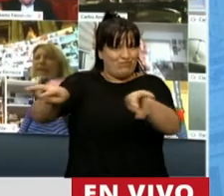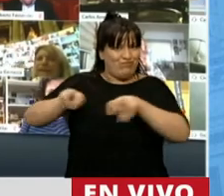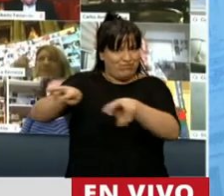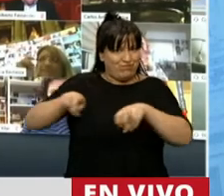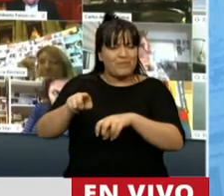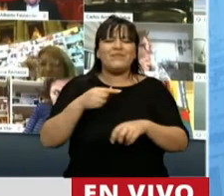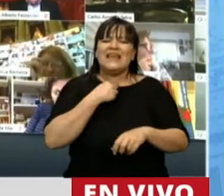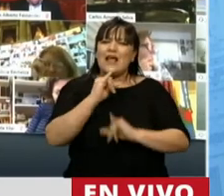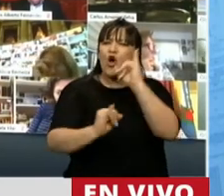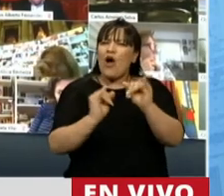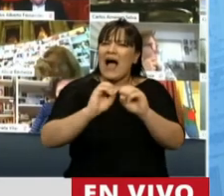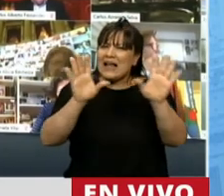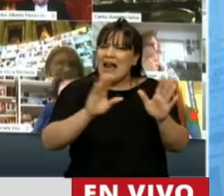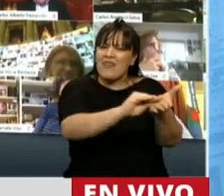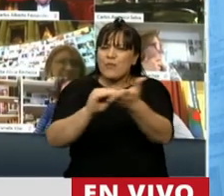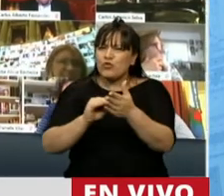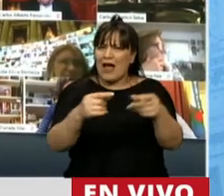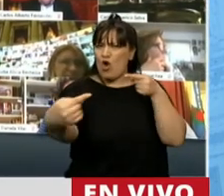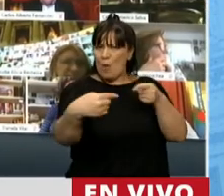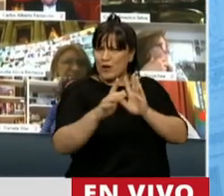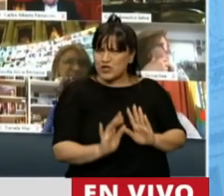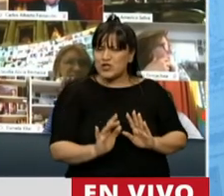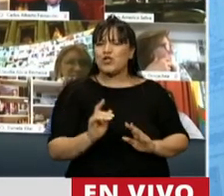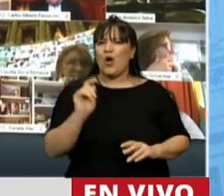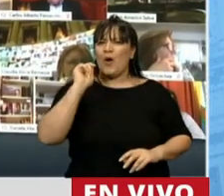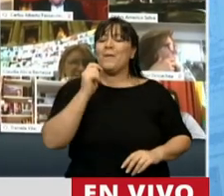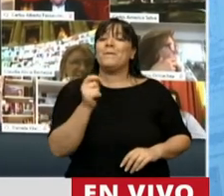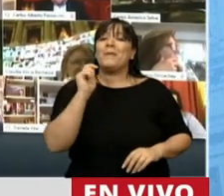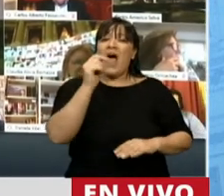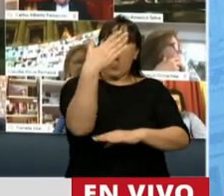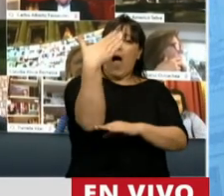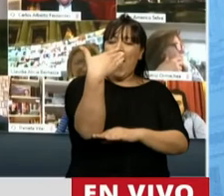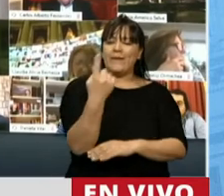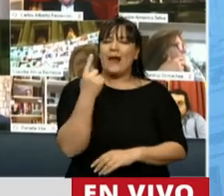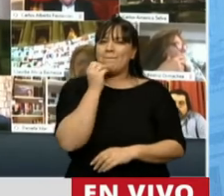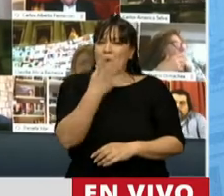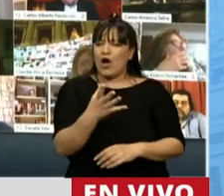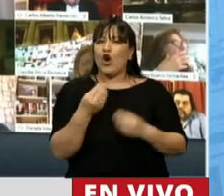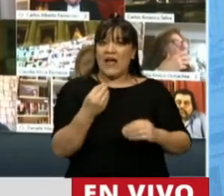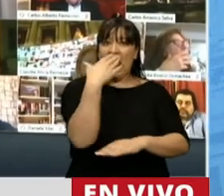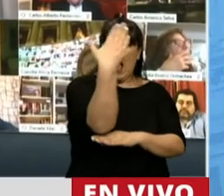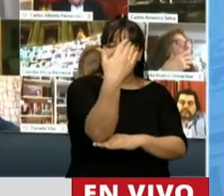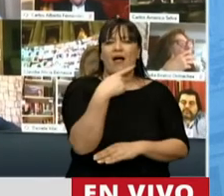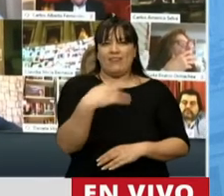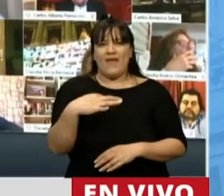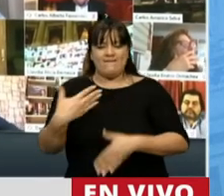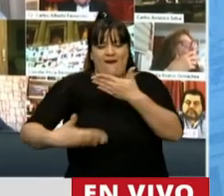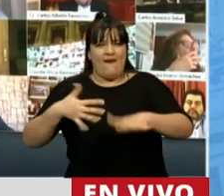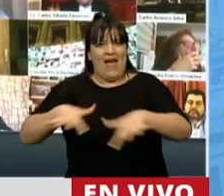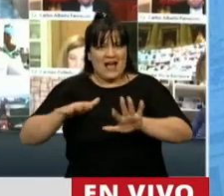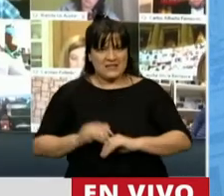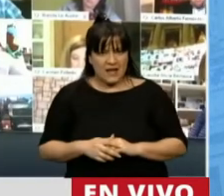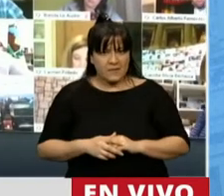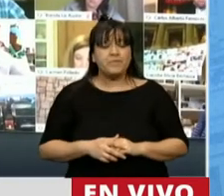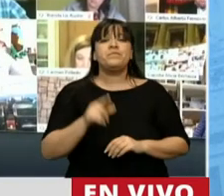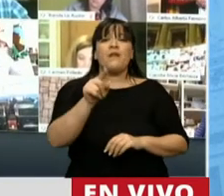diputados de la oposición actual que mejor que decir es hacer y fue el gobierno Néstor Kirchner el que logró los superávits gemelos. Y a